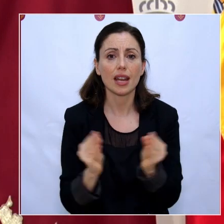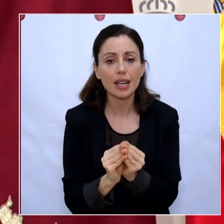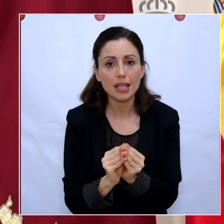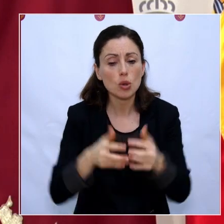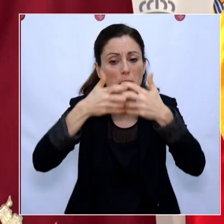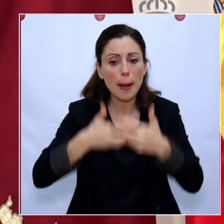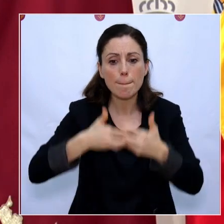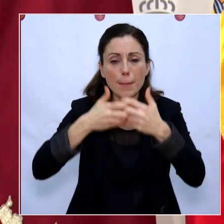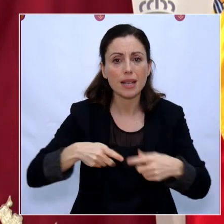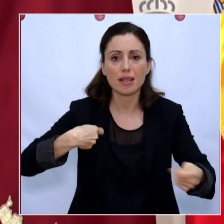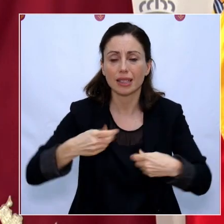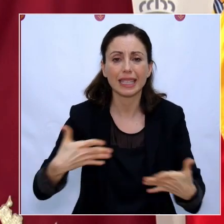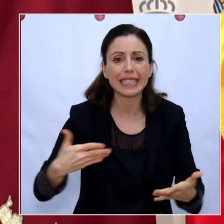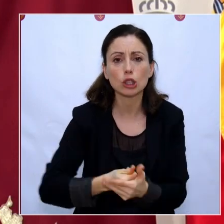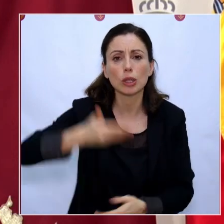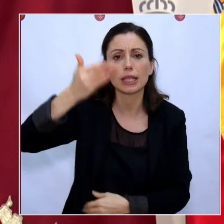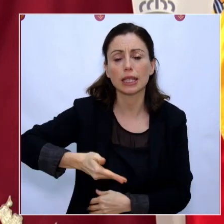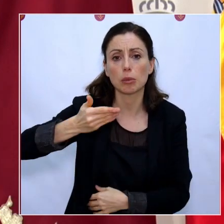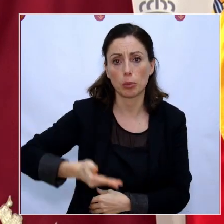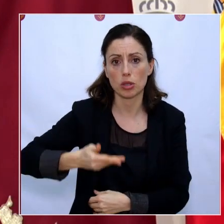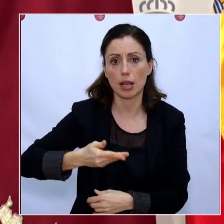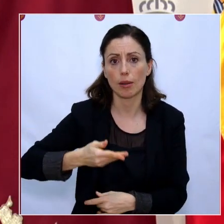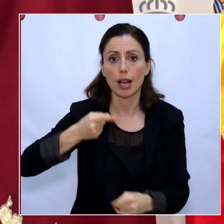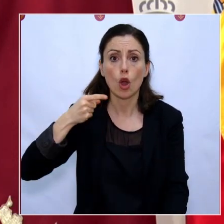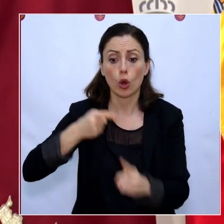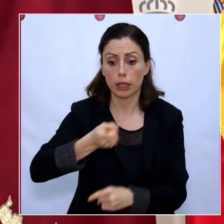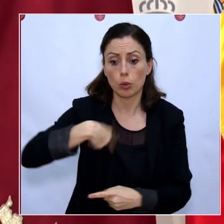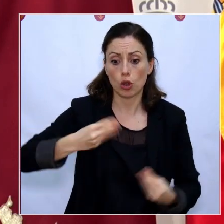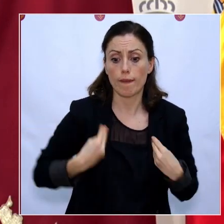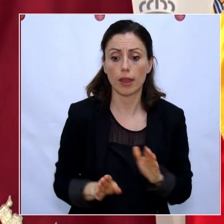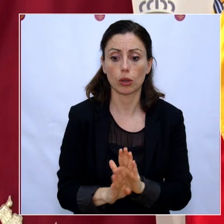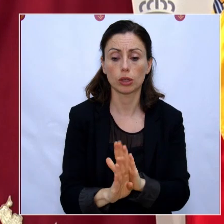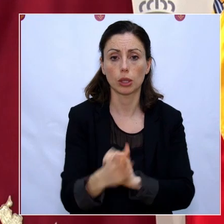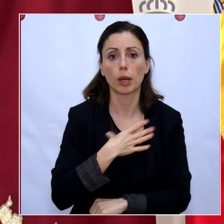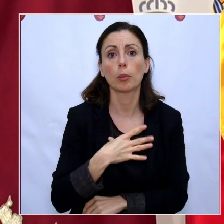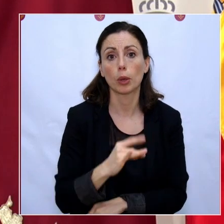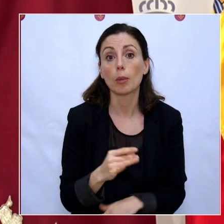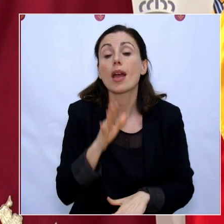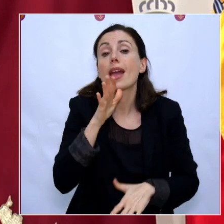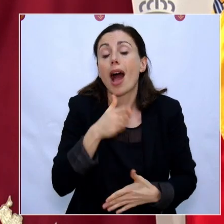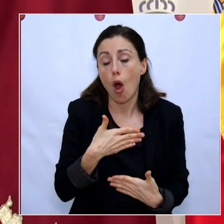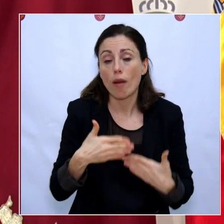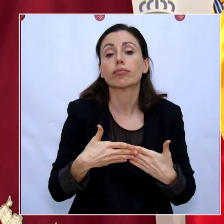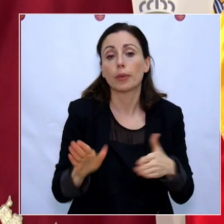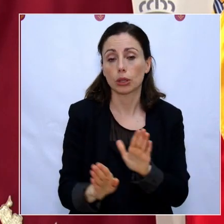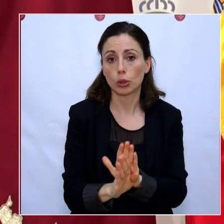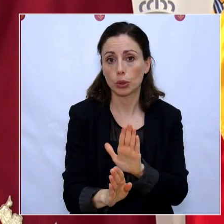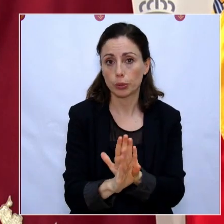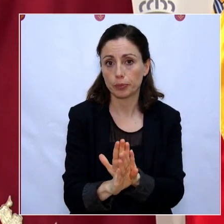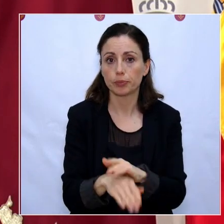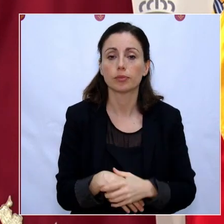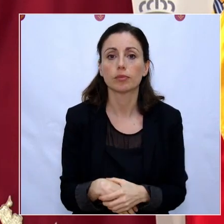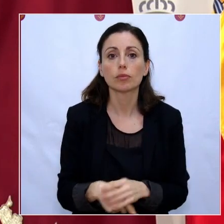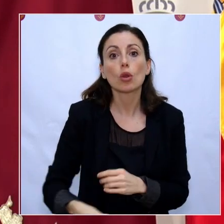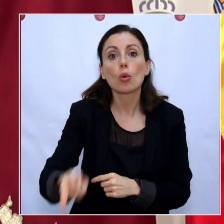empresas indispensables para nuestra subsistencia y que, por tanto, habrán de permanecer abiertas. Os ha tocado